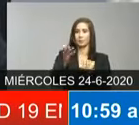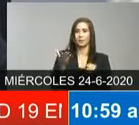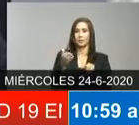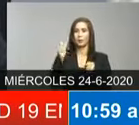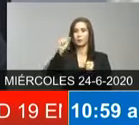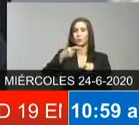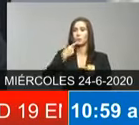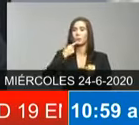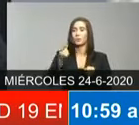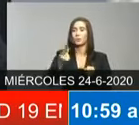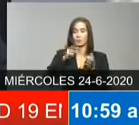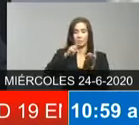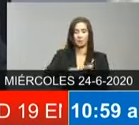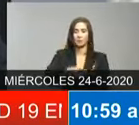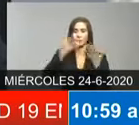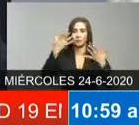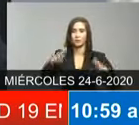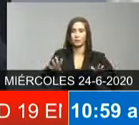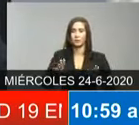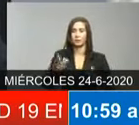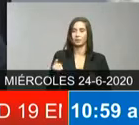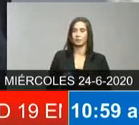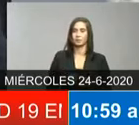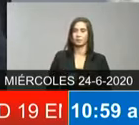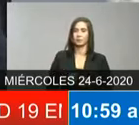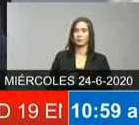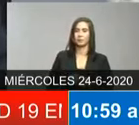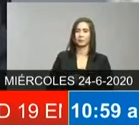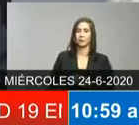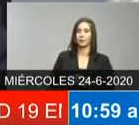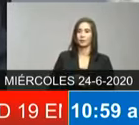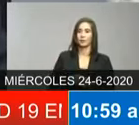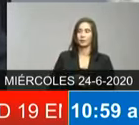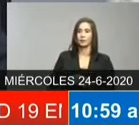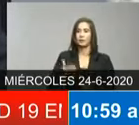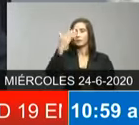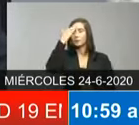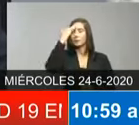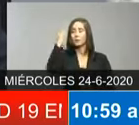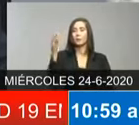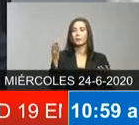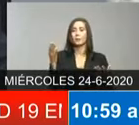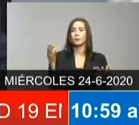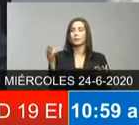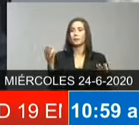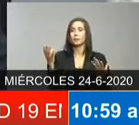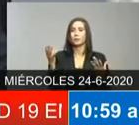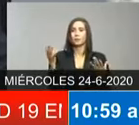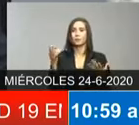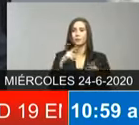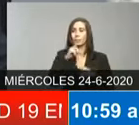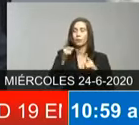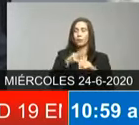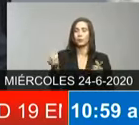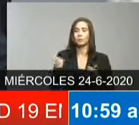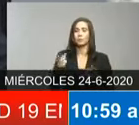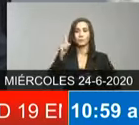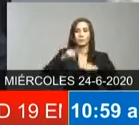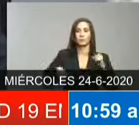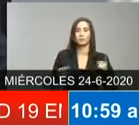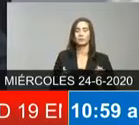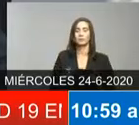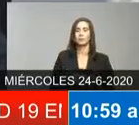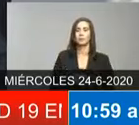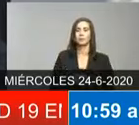puede dar unos resultados y se pueden medir en apenas menos de una semana es imposible